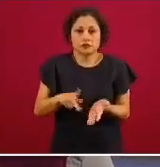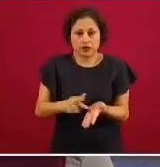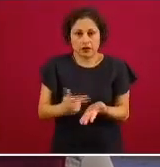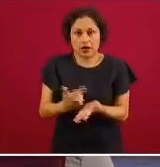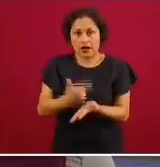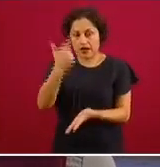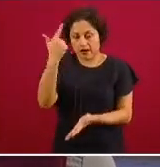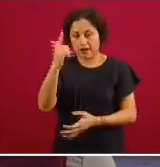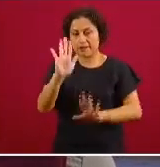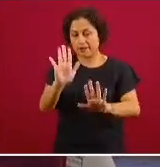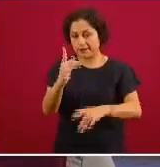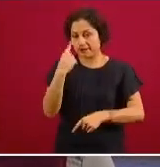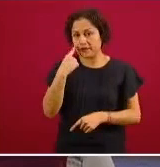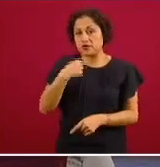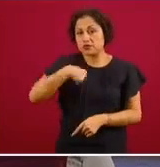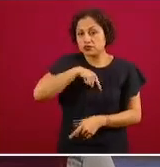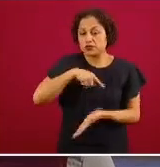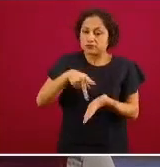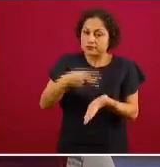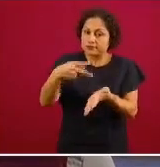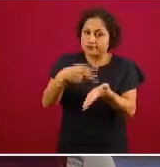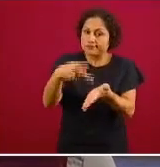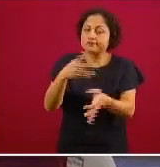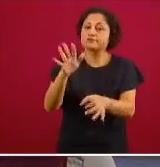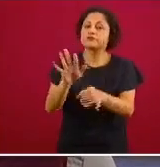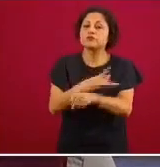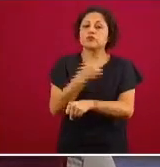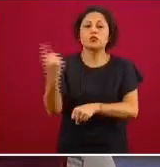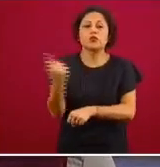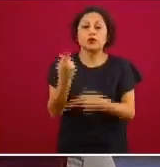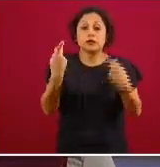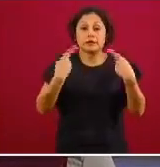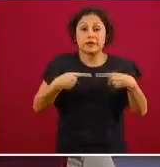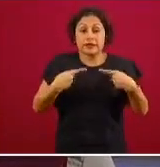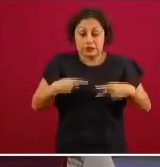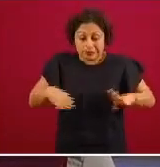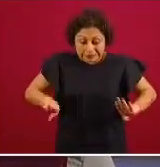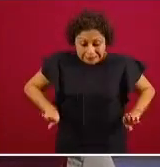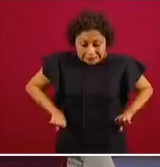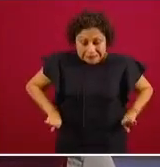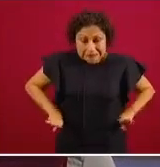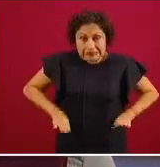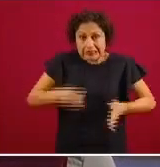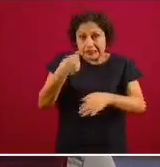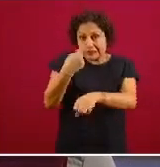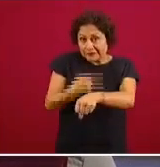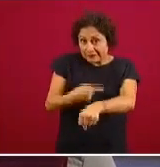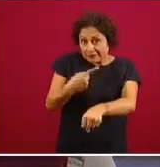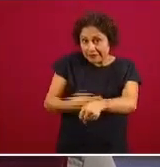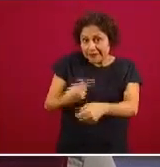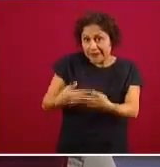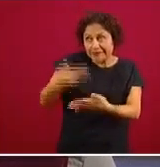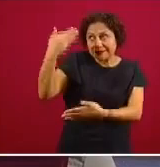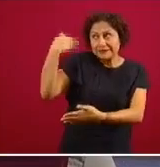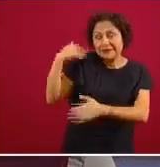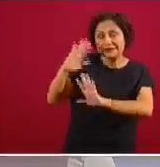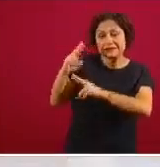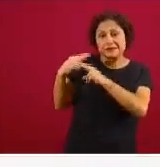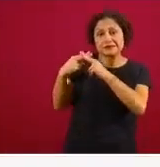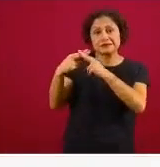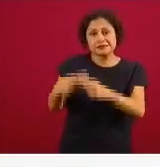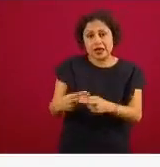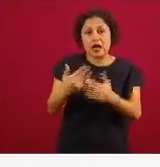es que las personas que tienen estas enfermedades extremen precauciones extremen